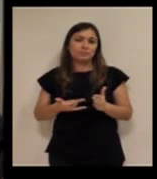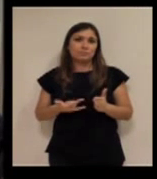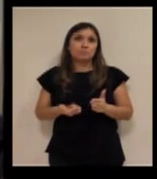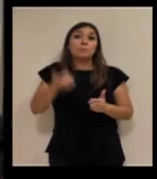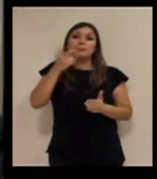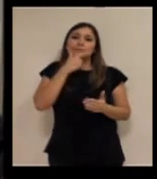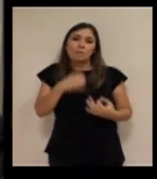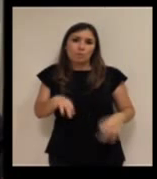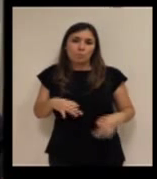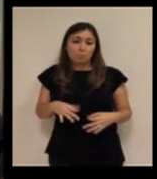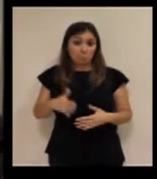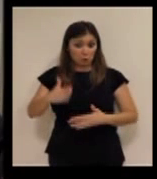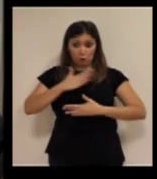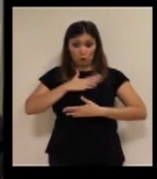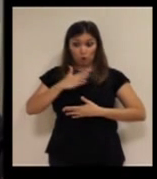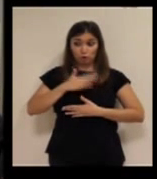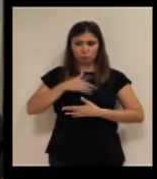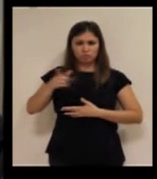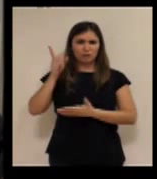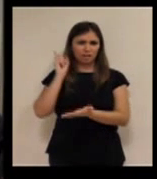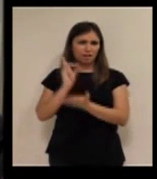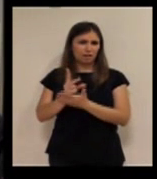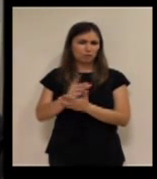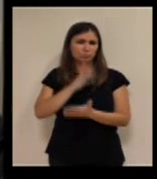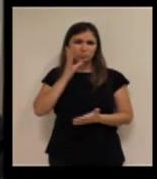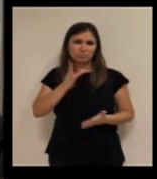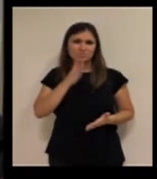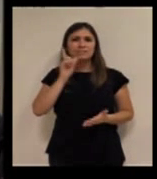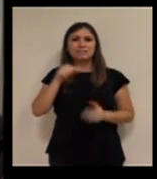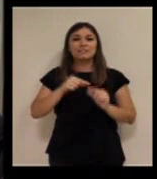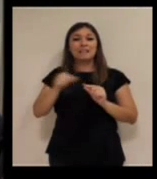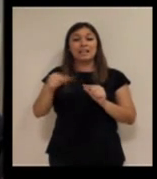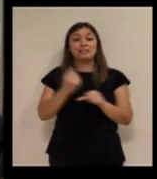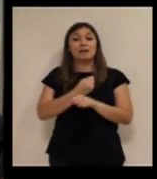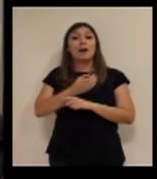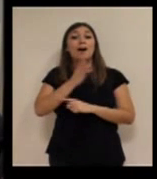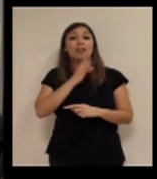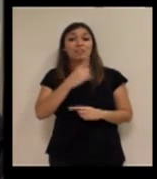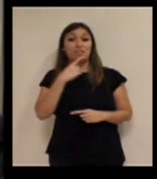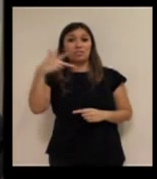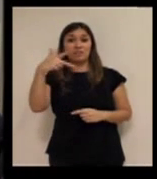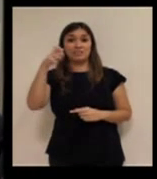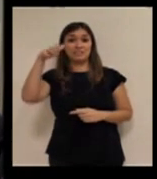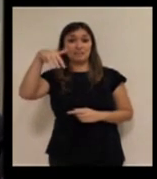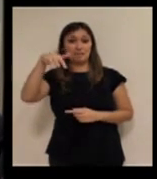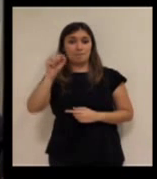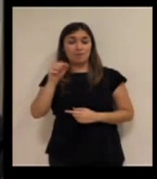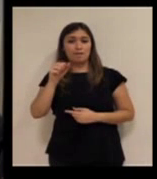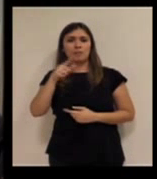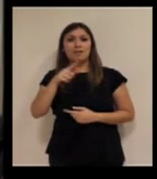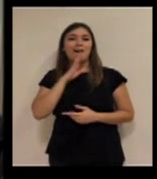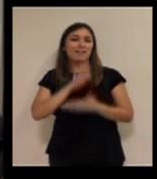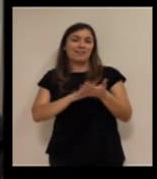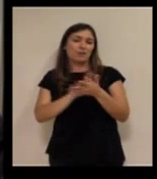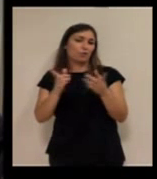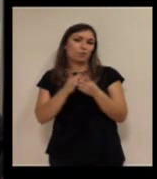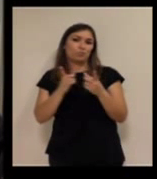ese sentido sí que es más más sencillo pero para nosotros ha sido un reto y por supuesto el teletrabajo que antes lo ha mencionado Chema